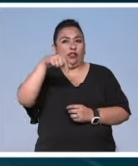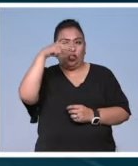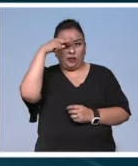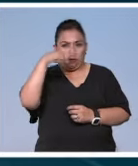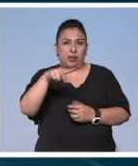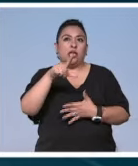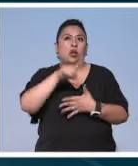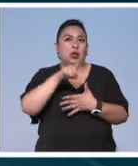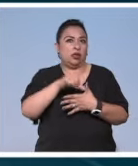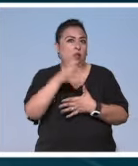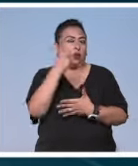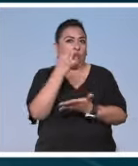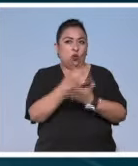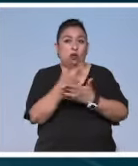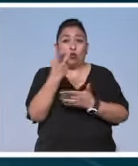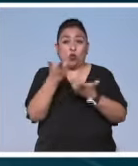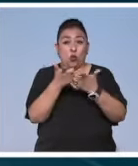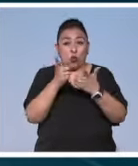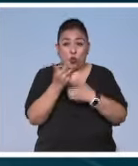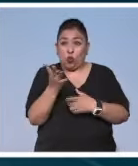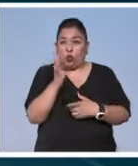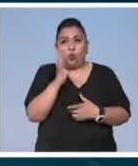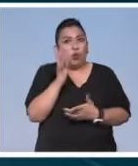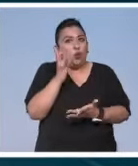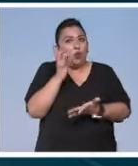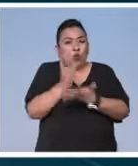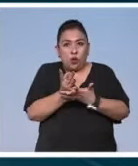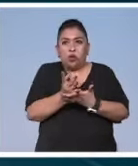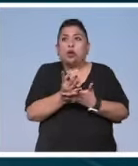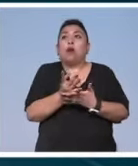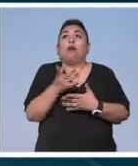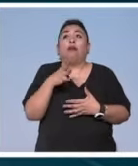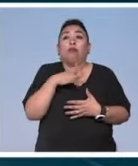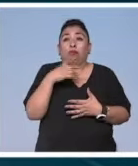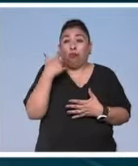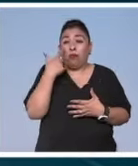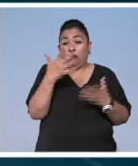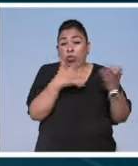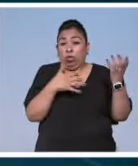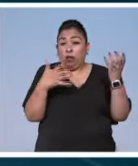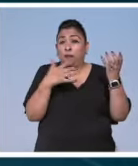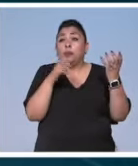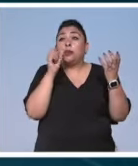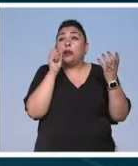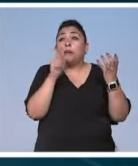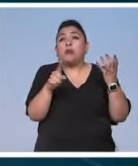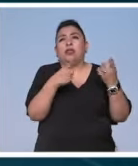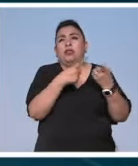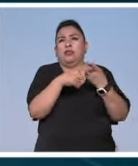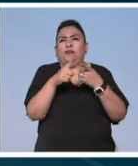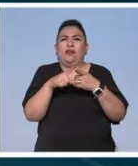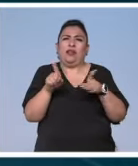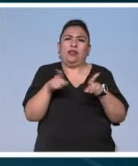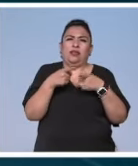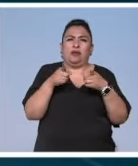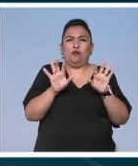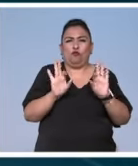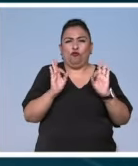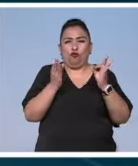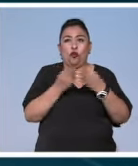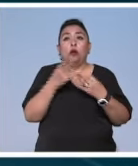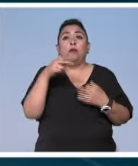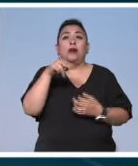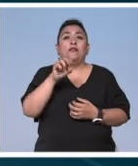México y Latinoamérica, una agrupación única no solo por su dotación instrumental sino por su versatilidad. Para